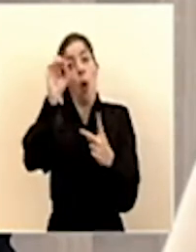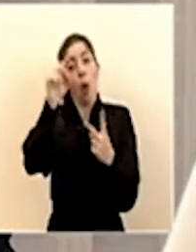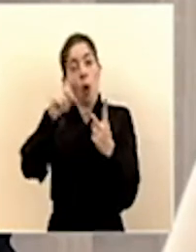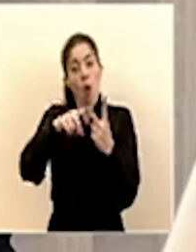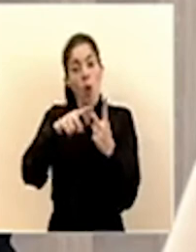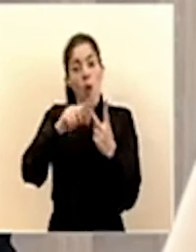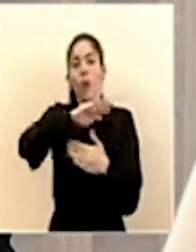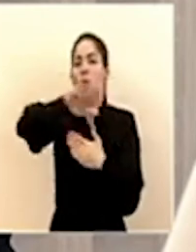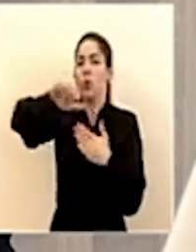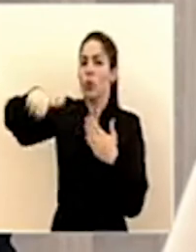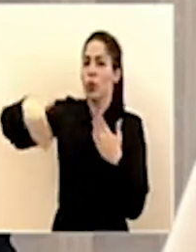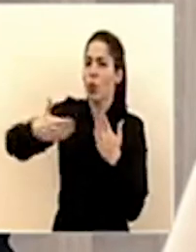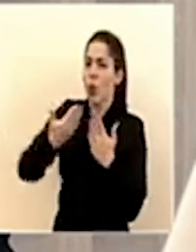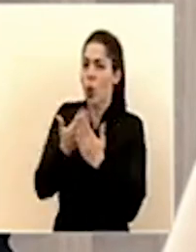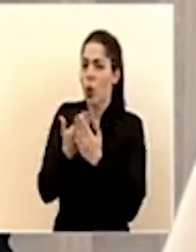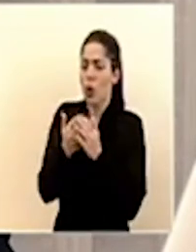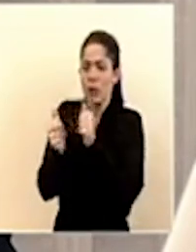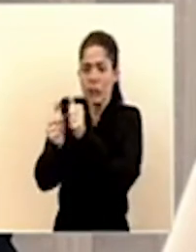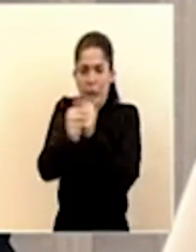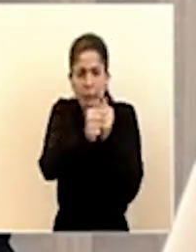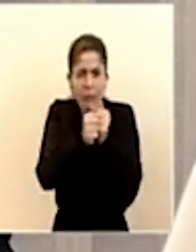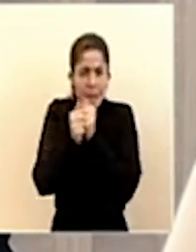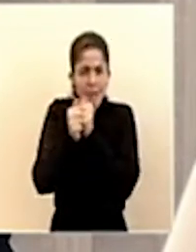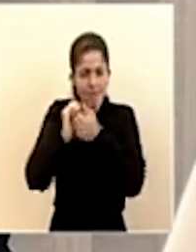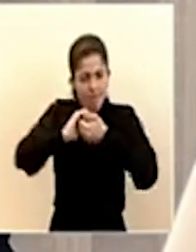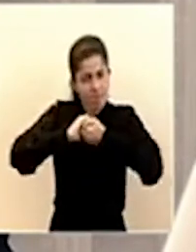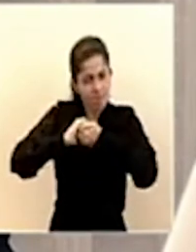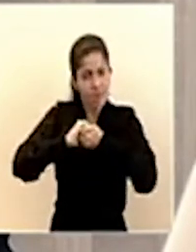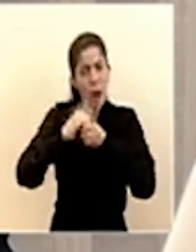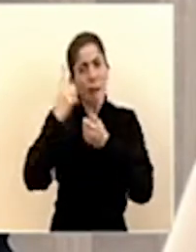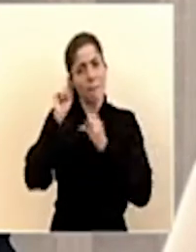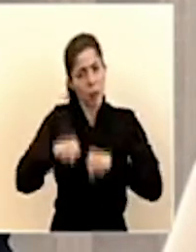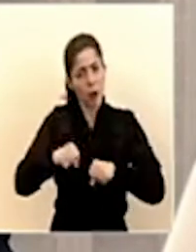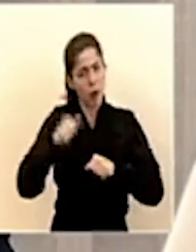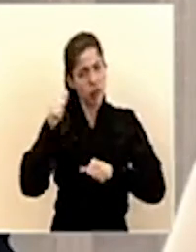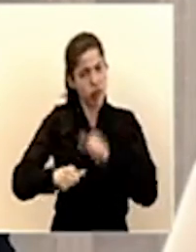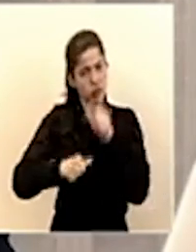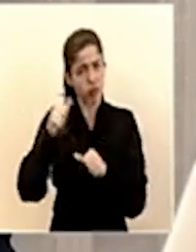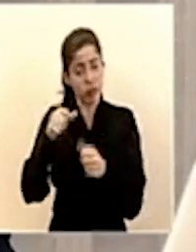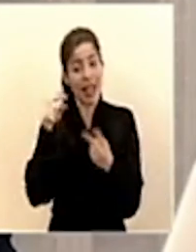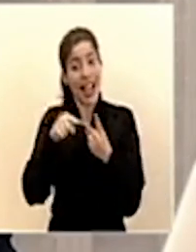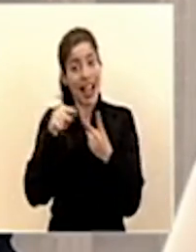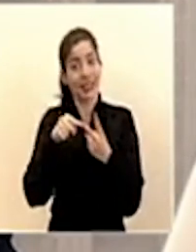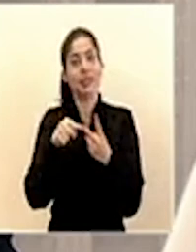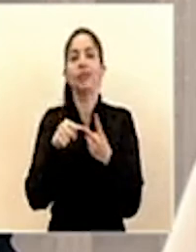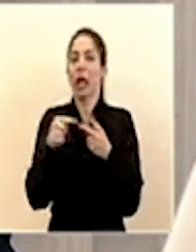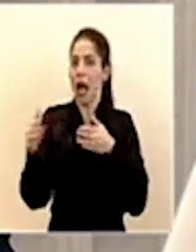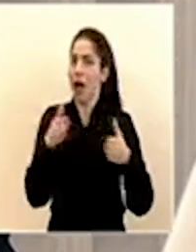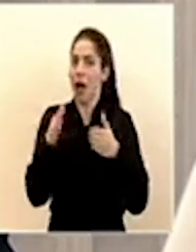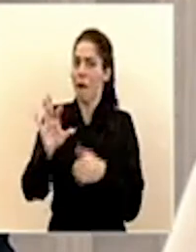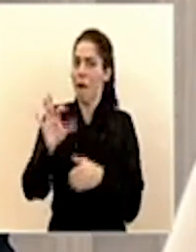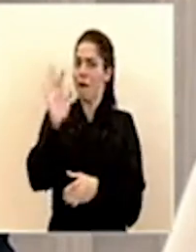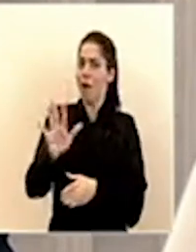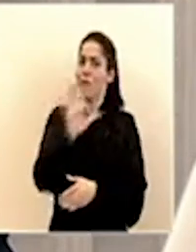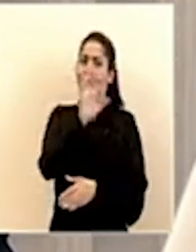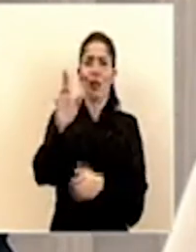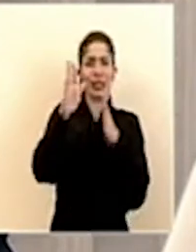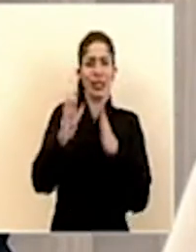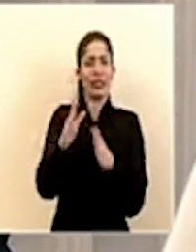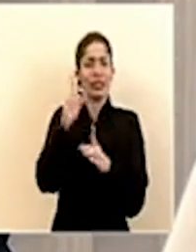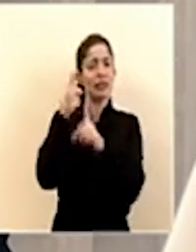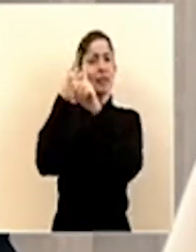todas y todos juntos nos unamos para salir adelante y ese es el camino costarricense el de la